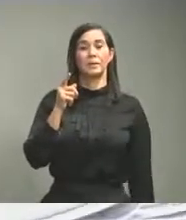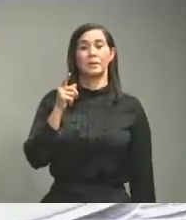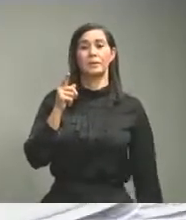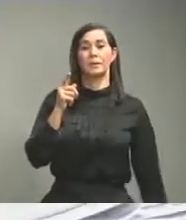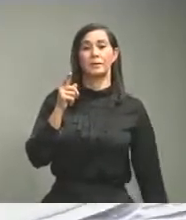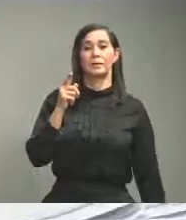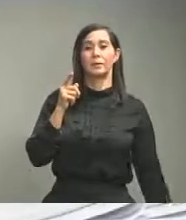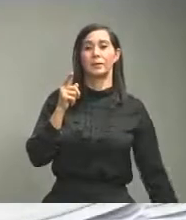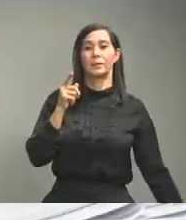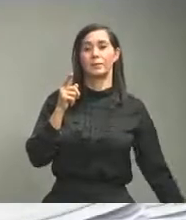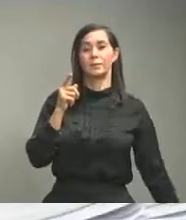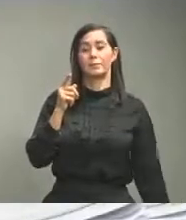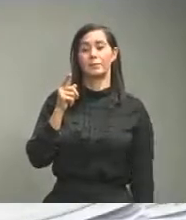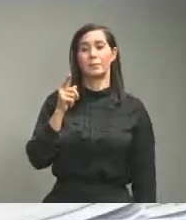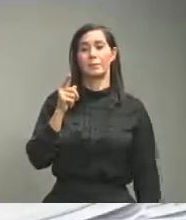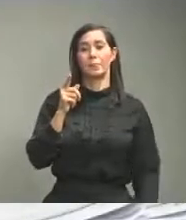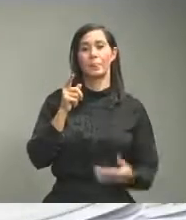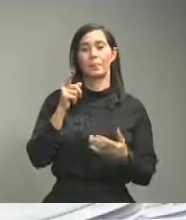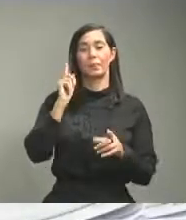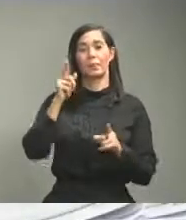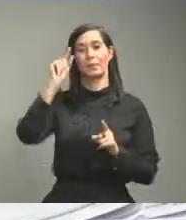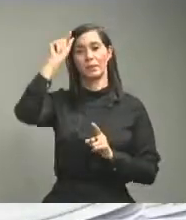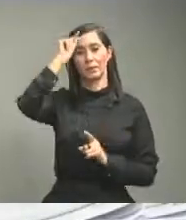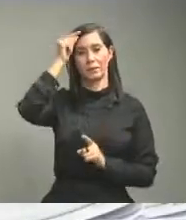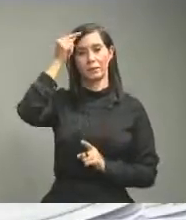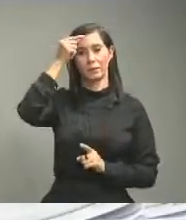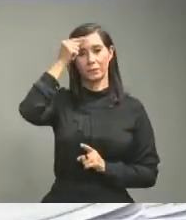tenga la seguridad de que el gobierno